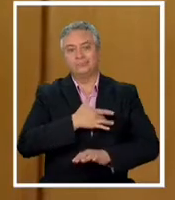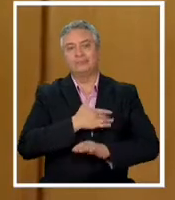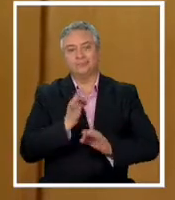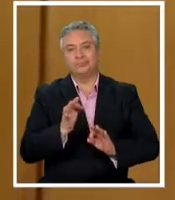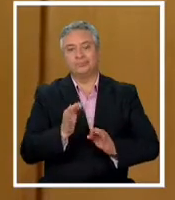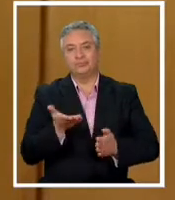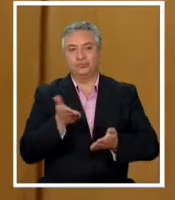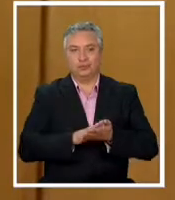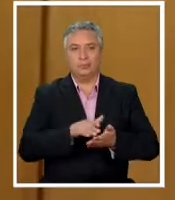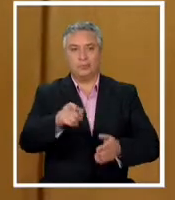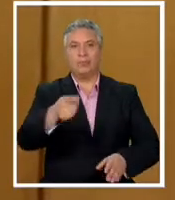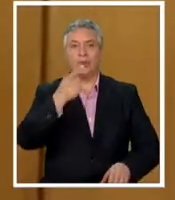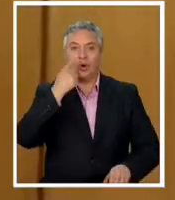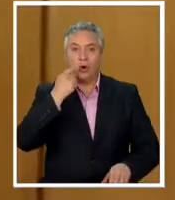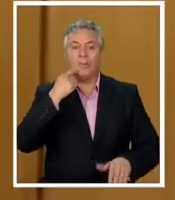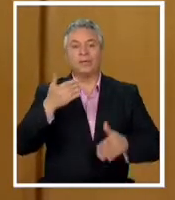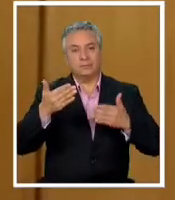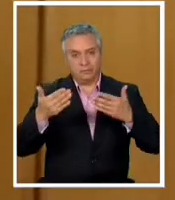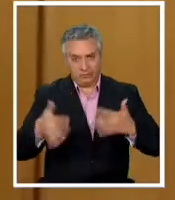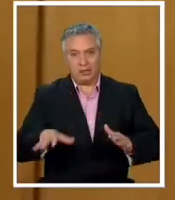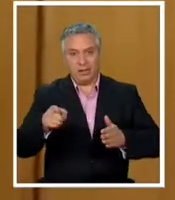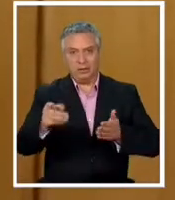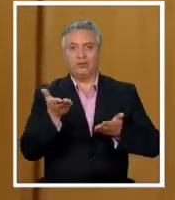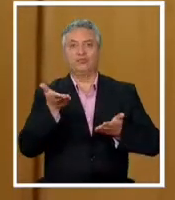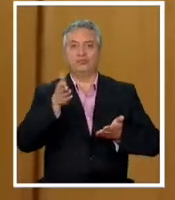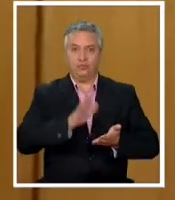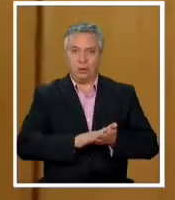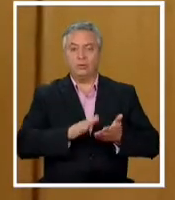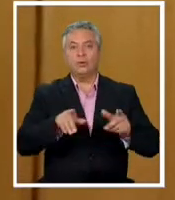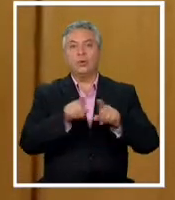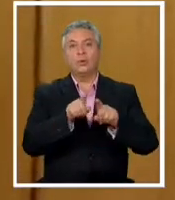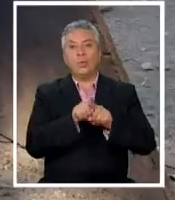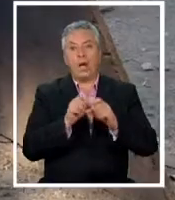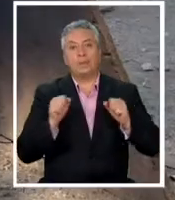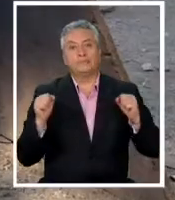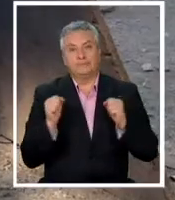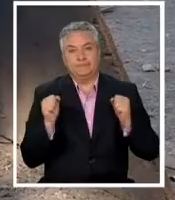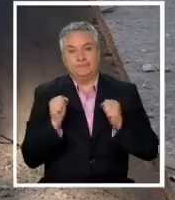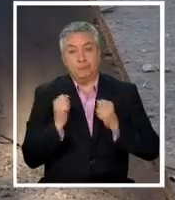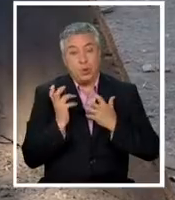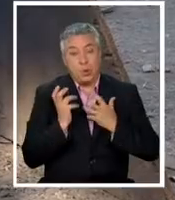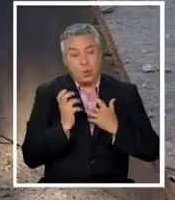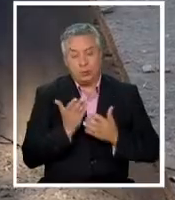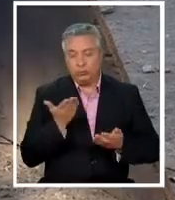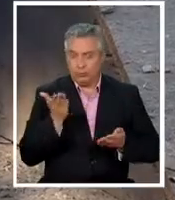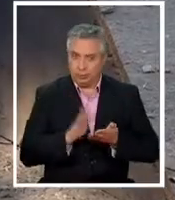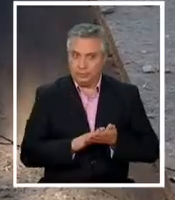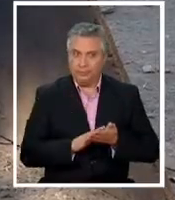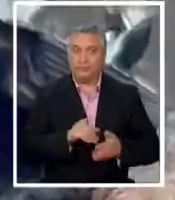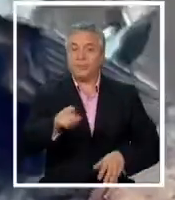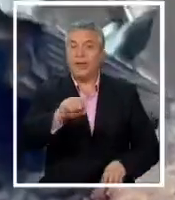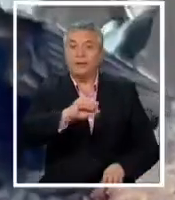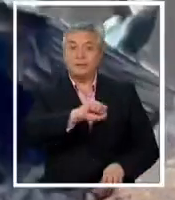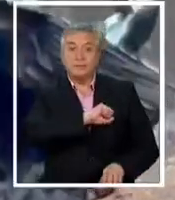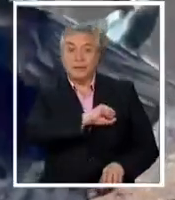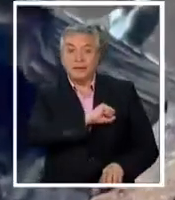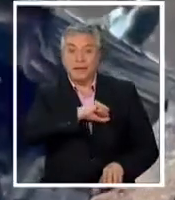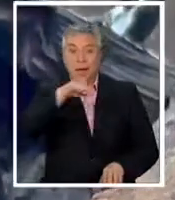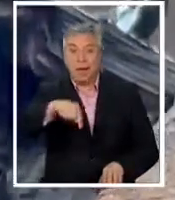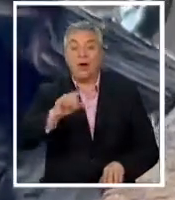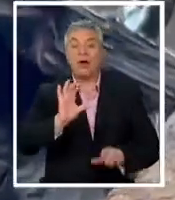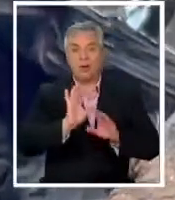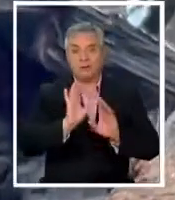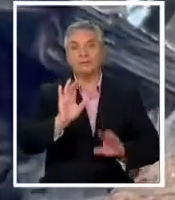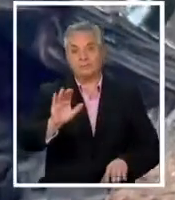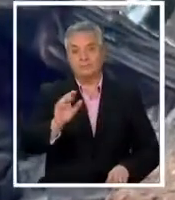que es un hombre que se encuentra fallecido aparentemente por hipotermia. En Santiago Centro se registró una mínima de menos 2,1